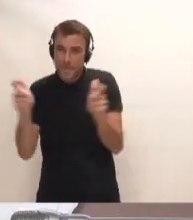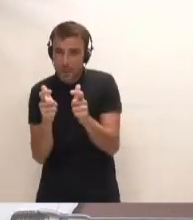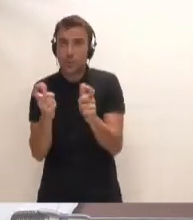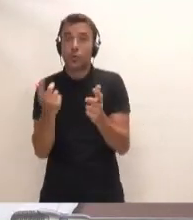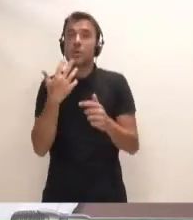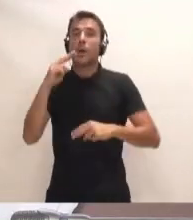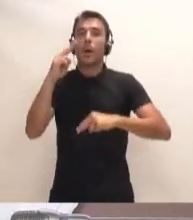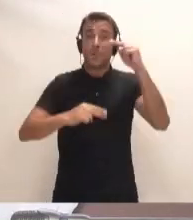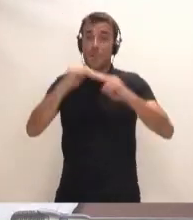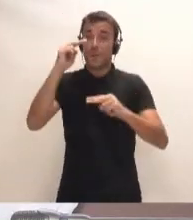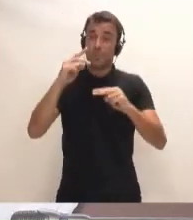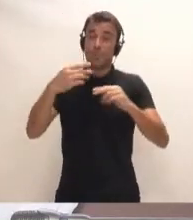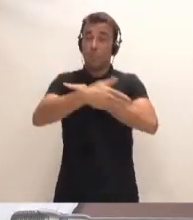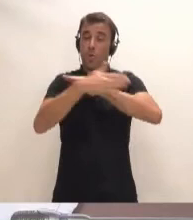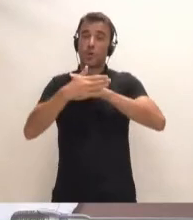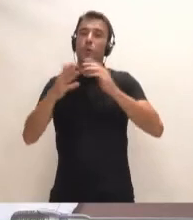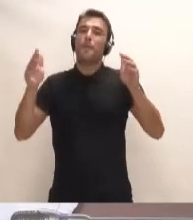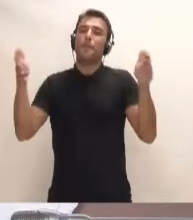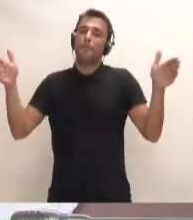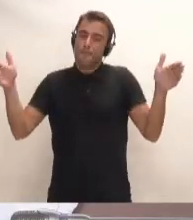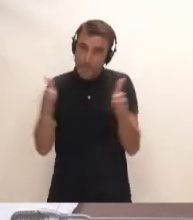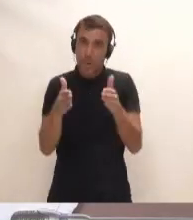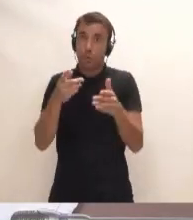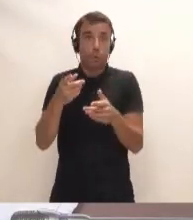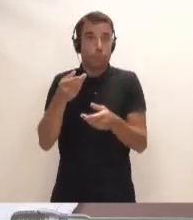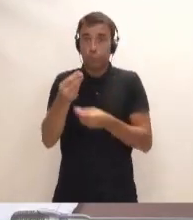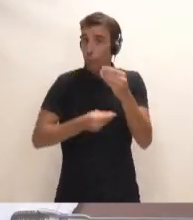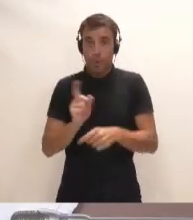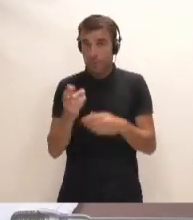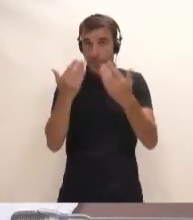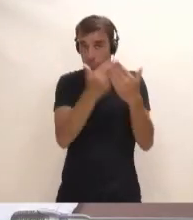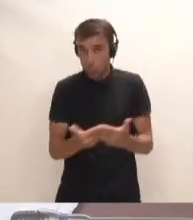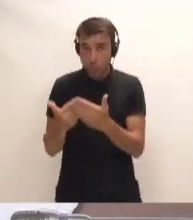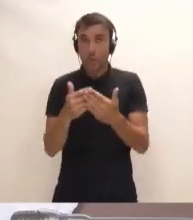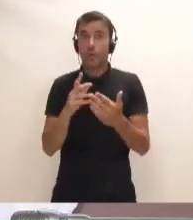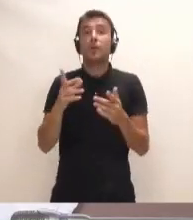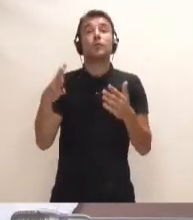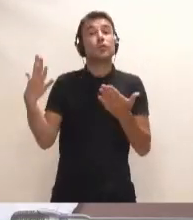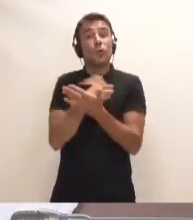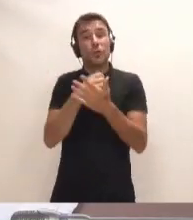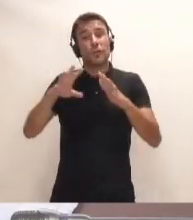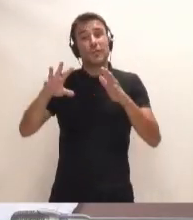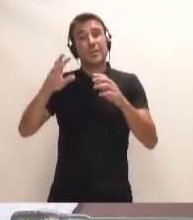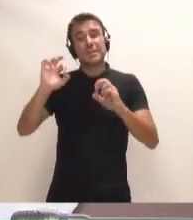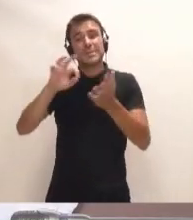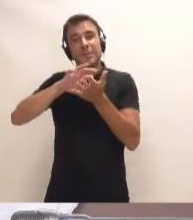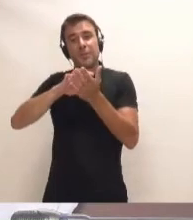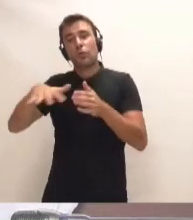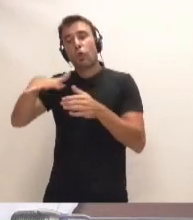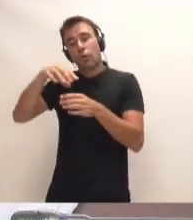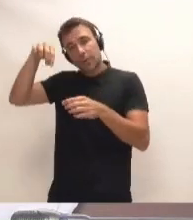puerto de menor calado, ubicando en tierra todas las instalaciones de servicio, con un diseño más tradicional,